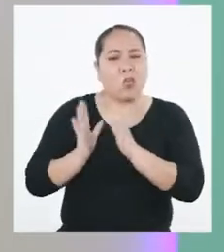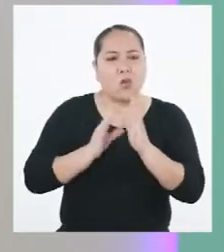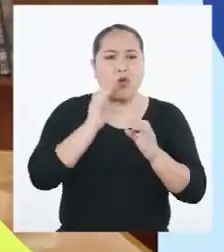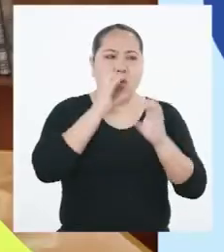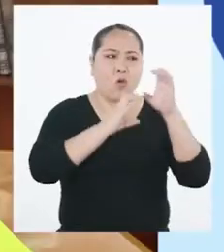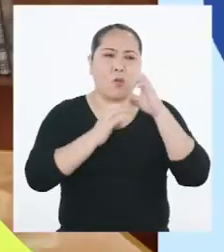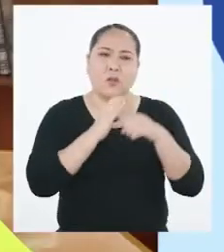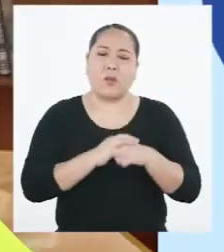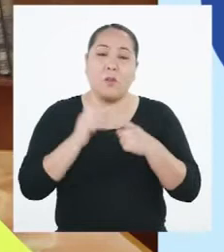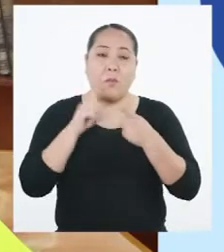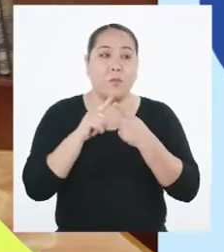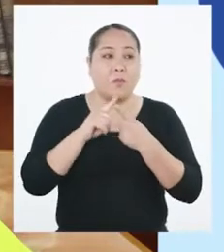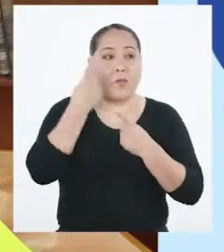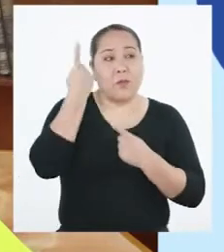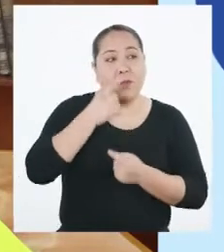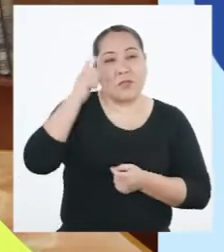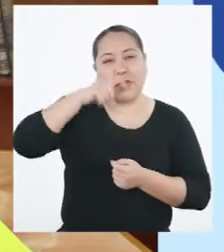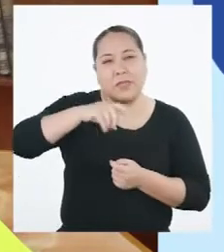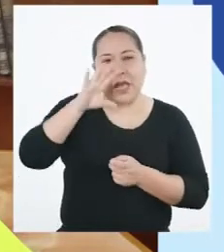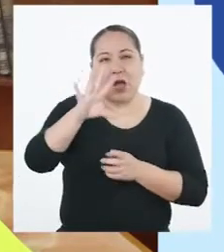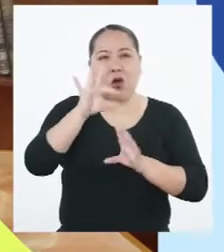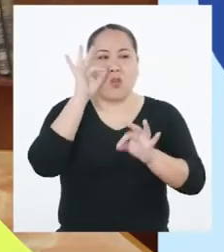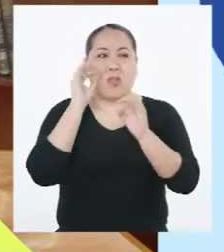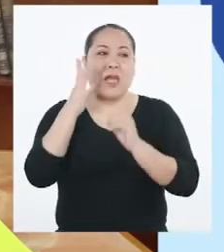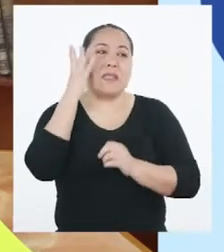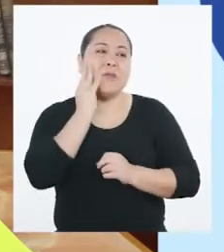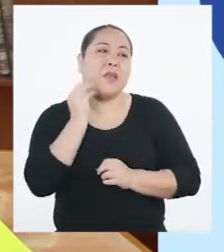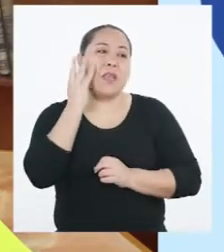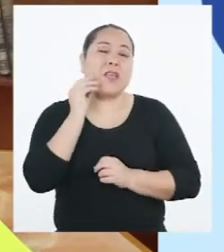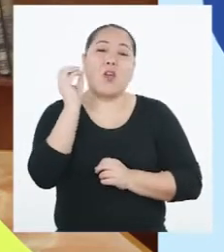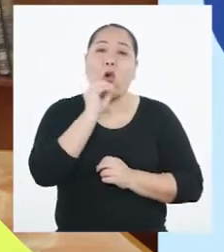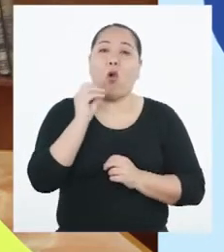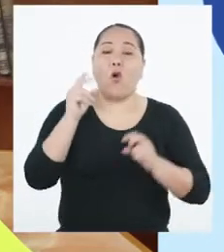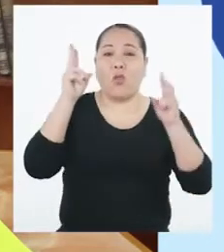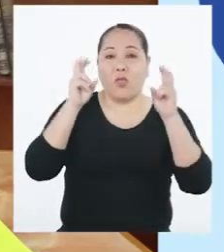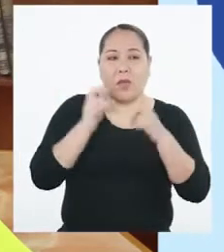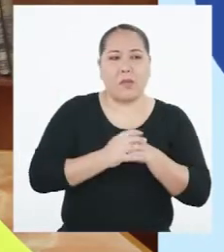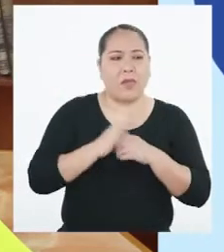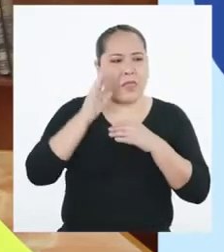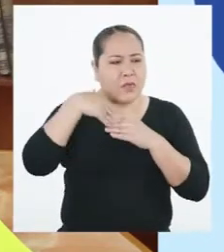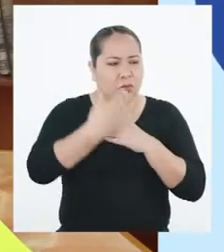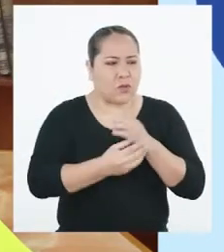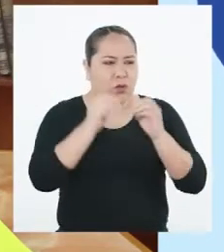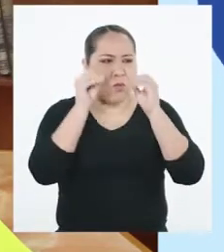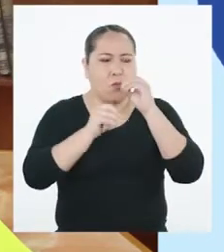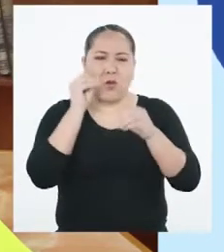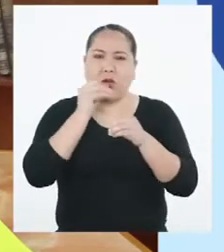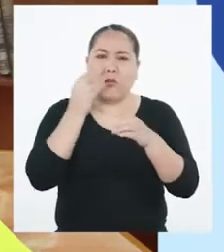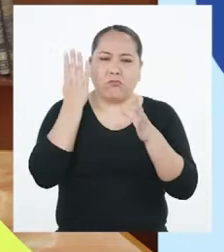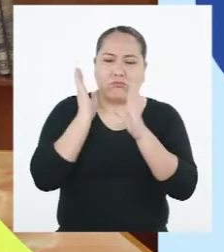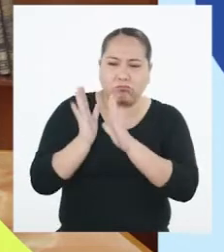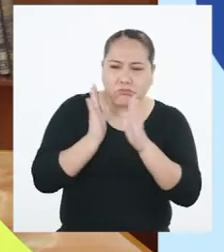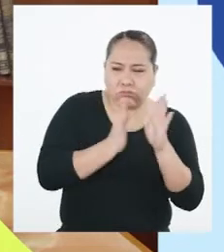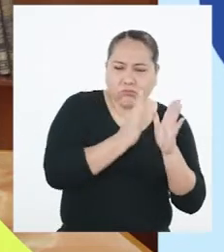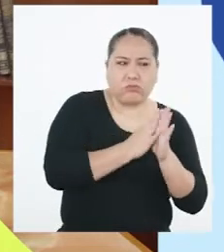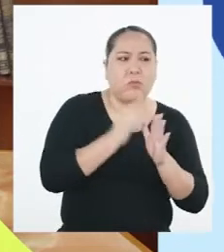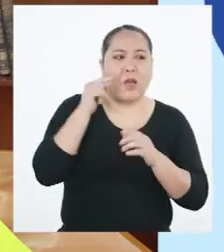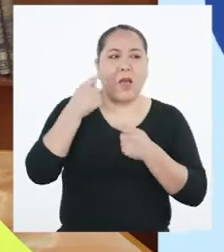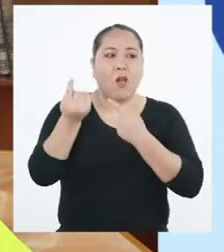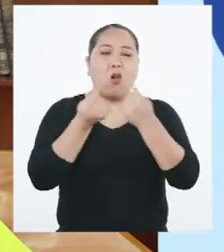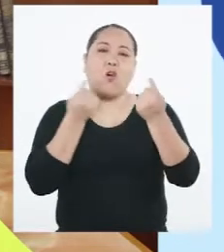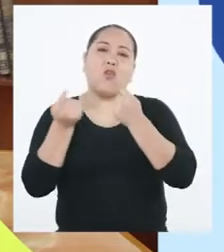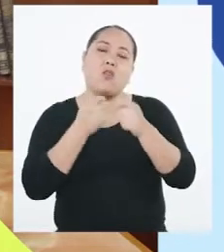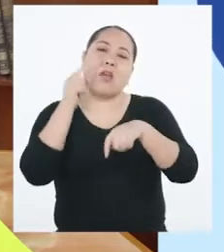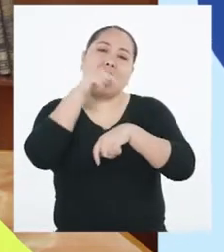conversatorio? Primero se debe seleccionar la experiencia o el tema. Luego se nombra una coordinadora o coordinador, que